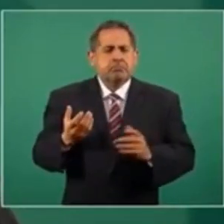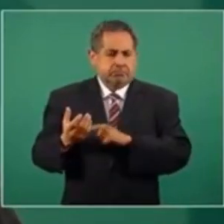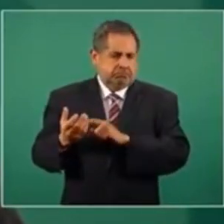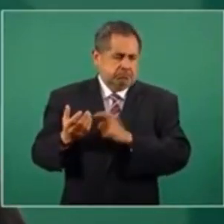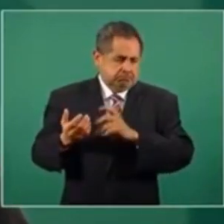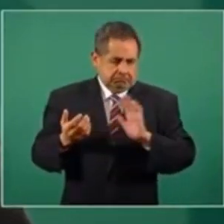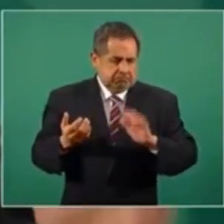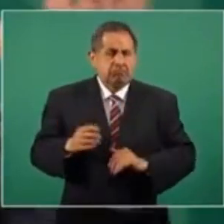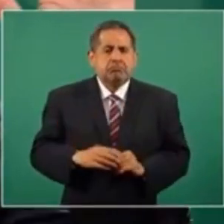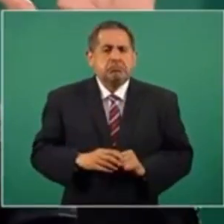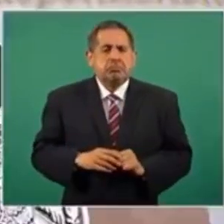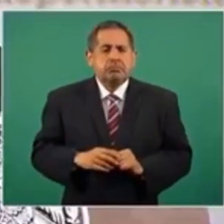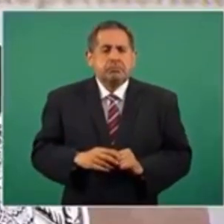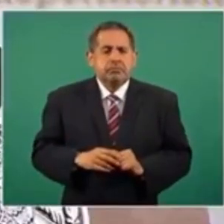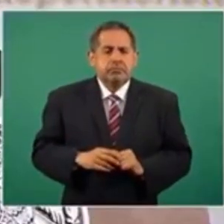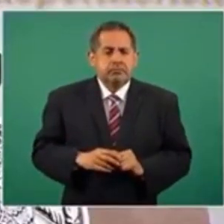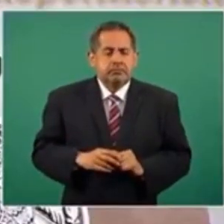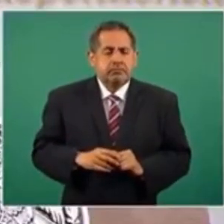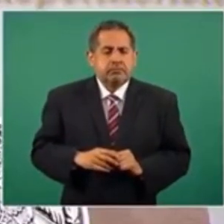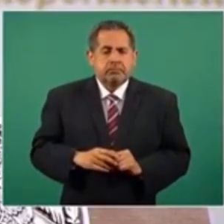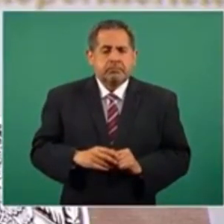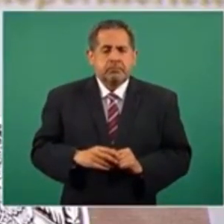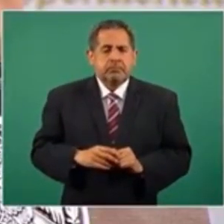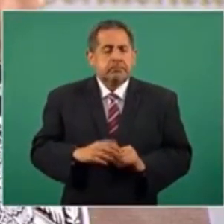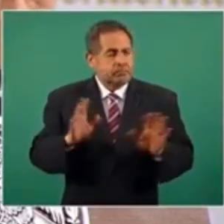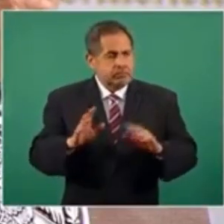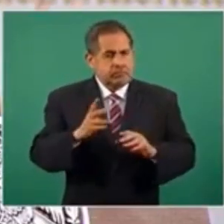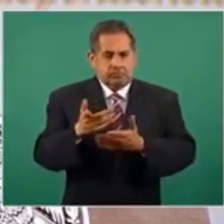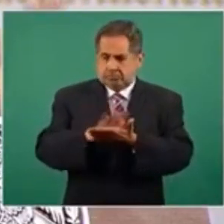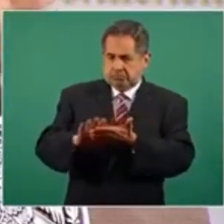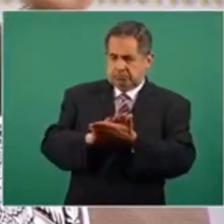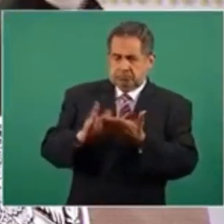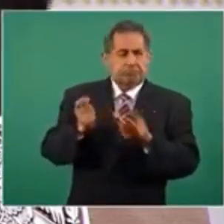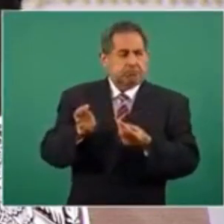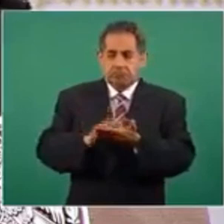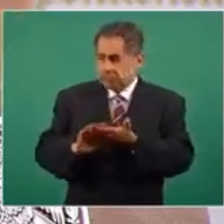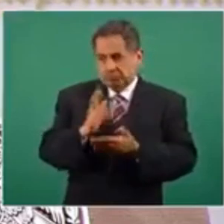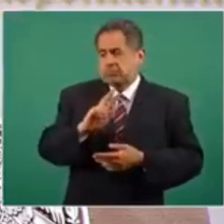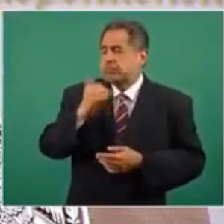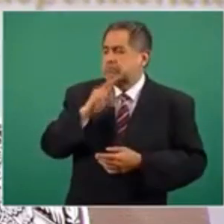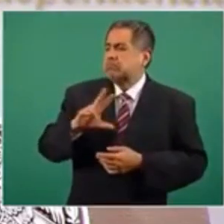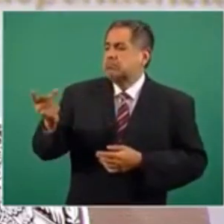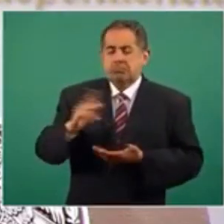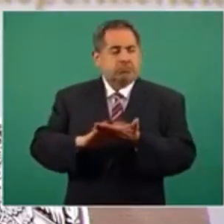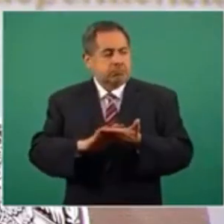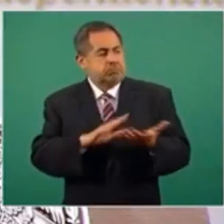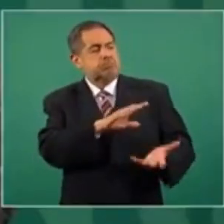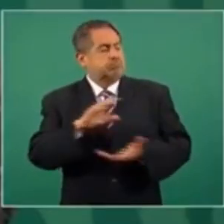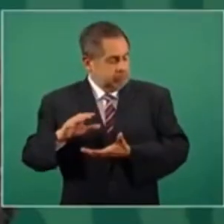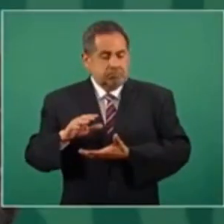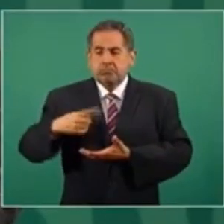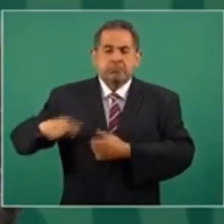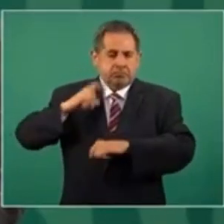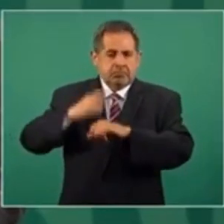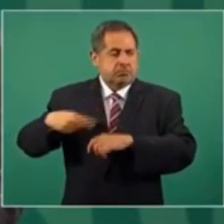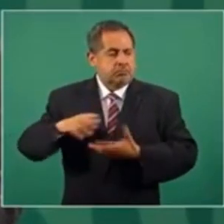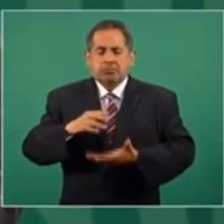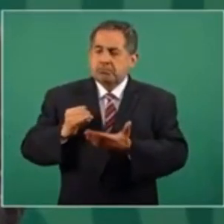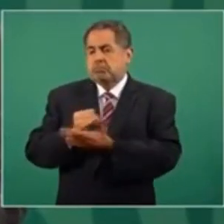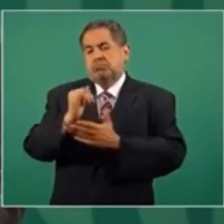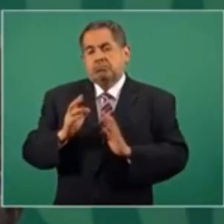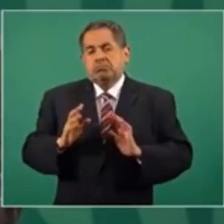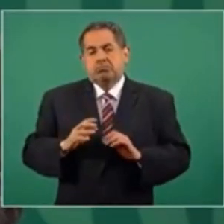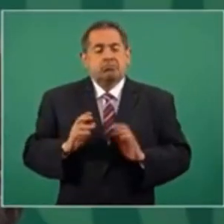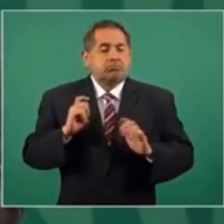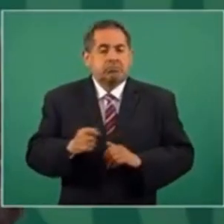ya hay una reparación del daño. Apúntele bien. comunidad competente decida si